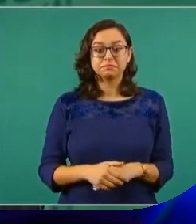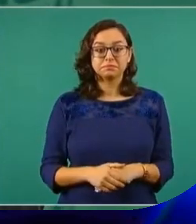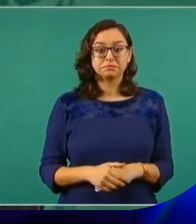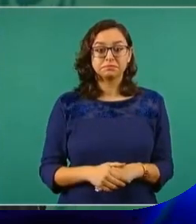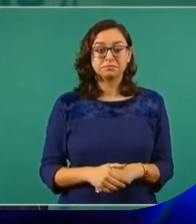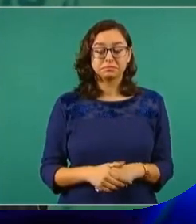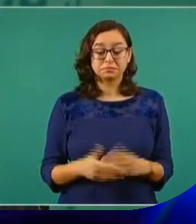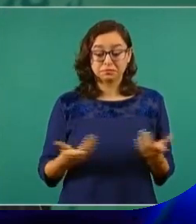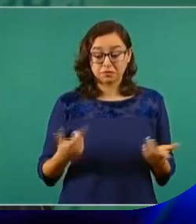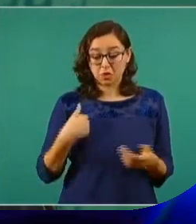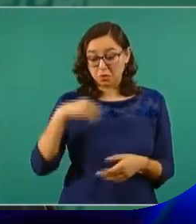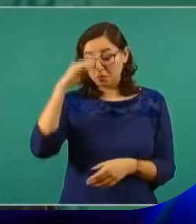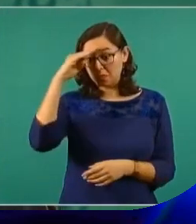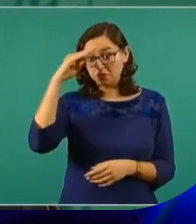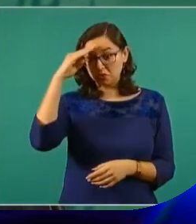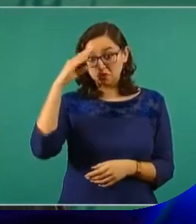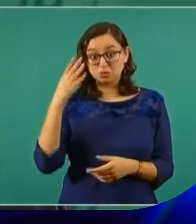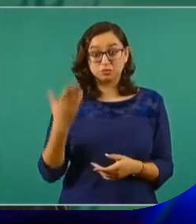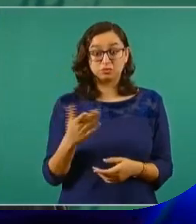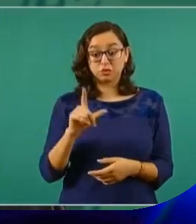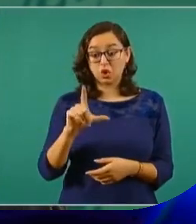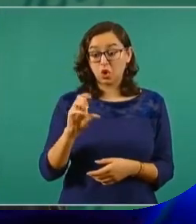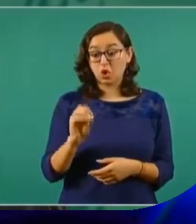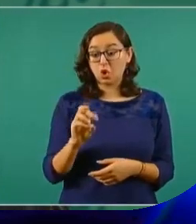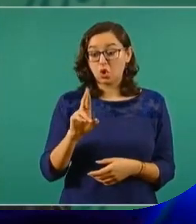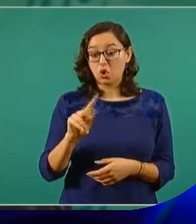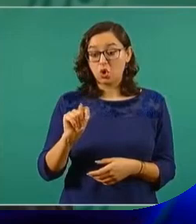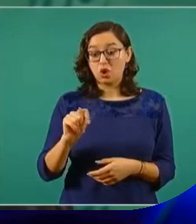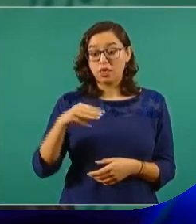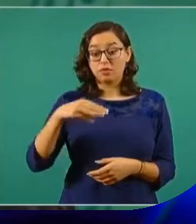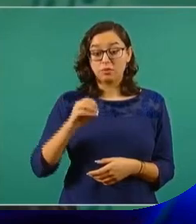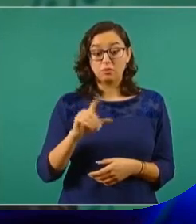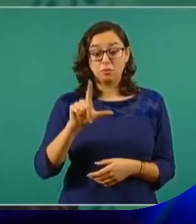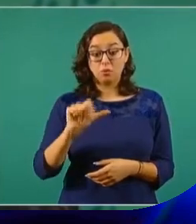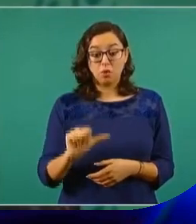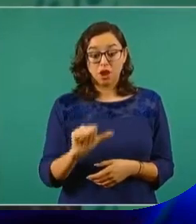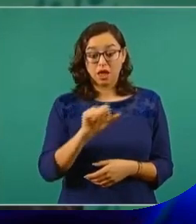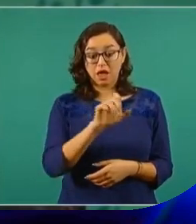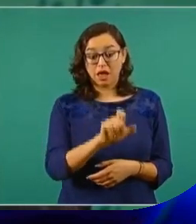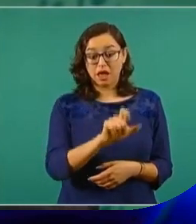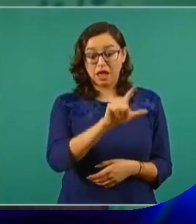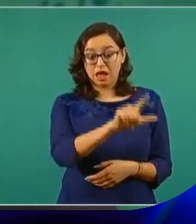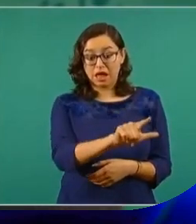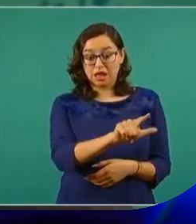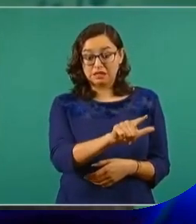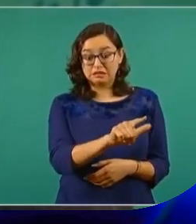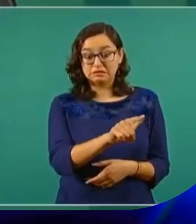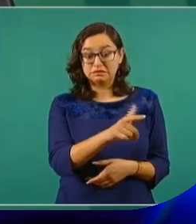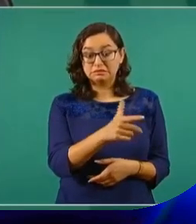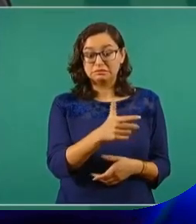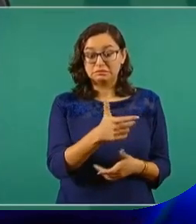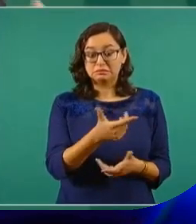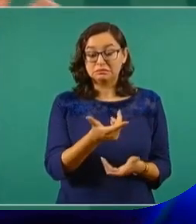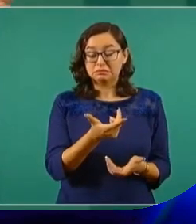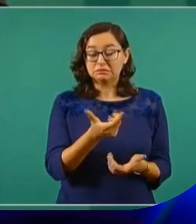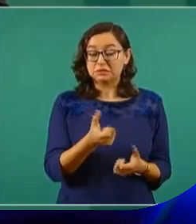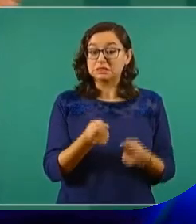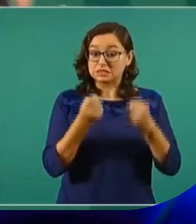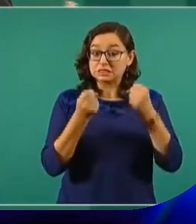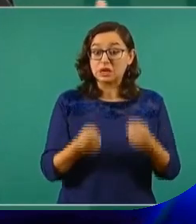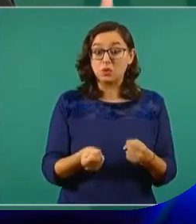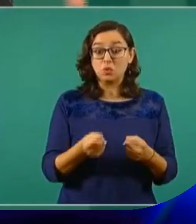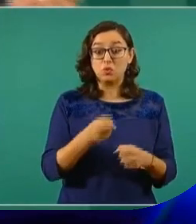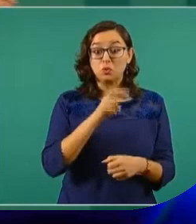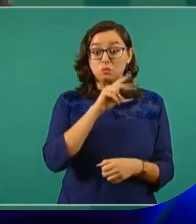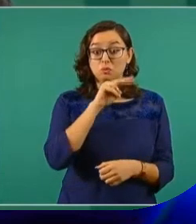estar ahora hasta preocupado porque se detuvo